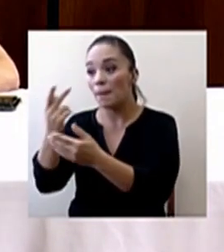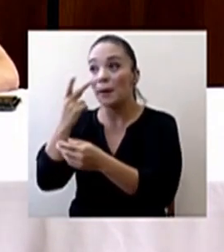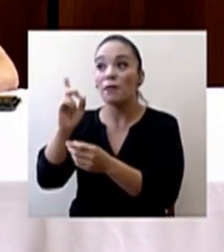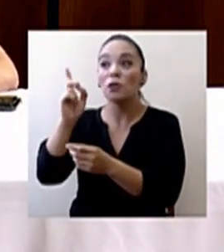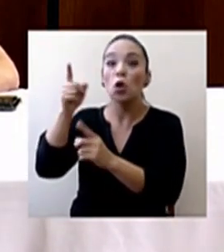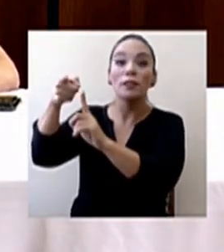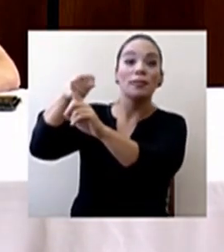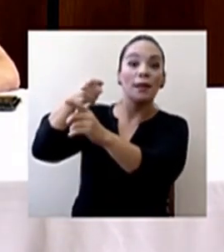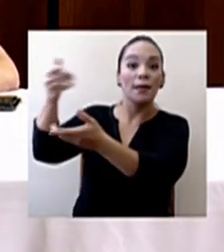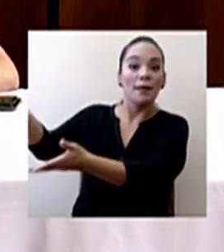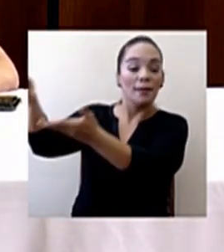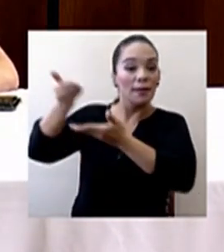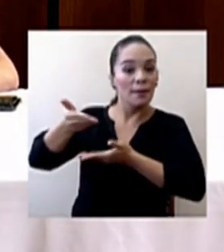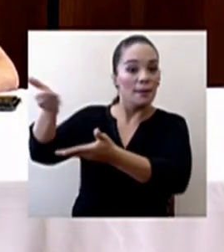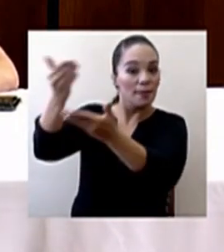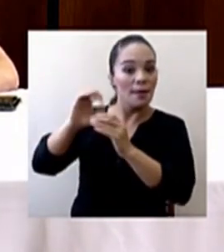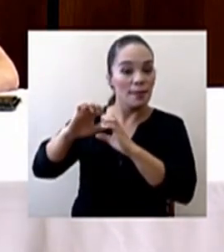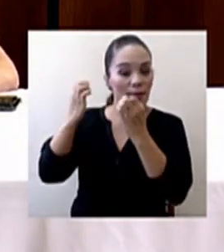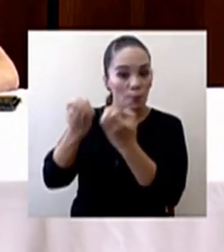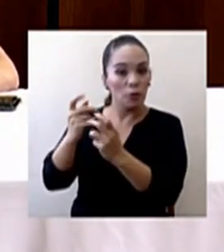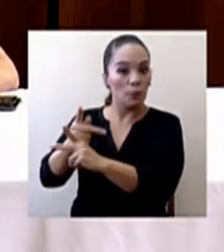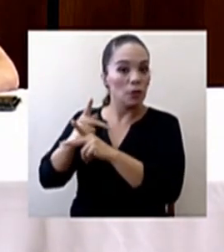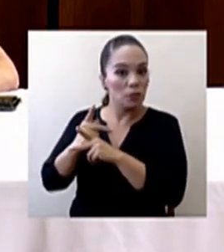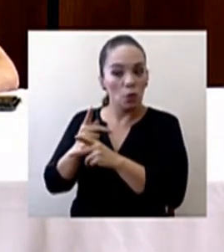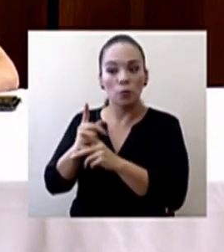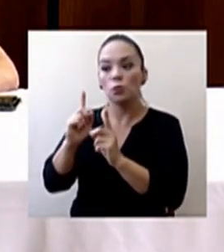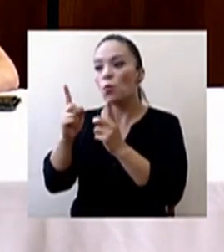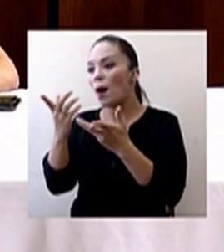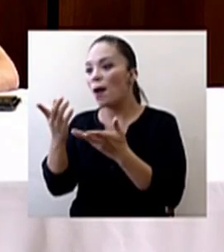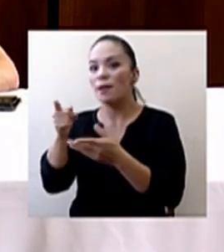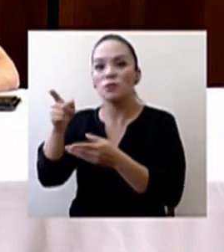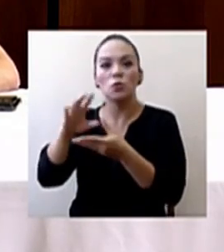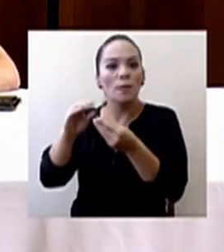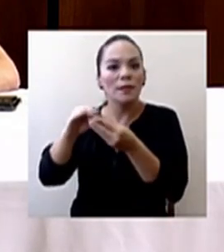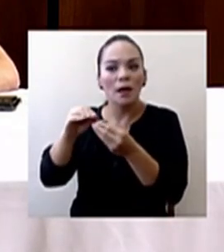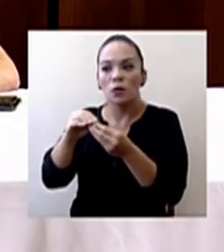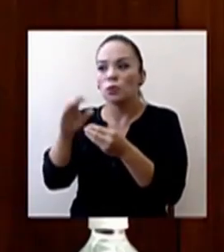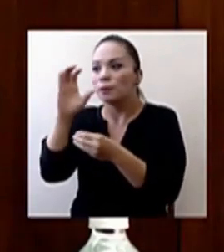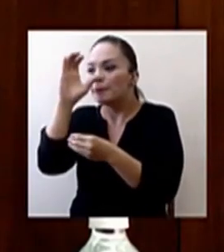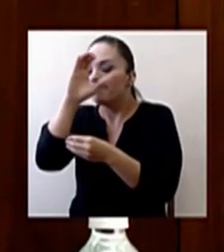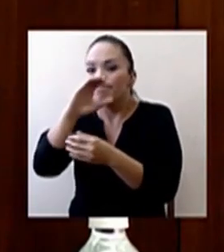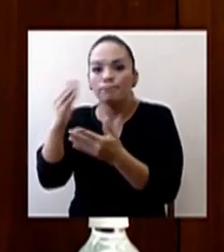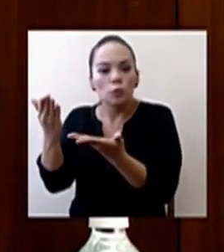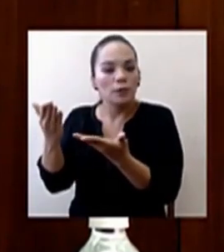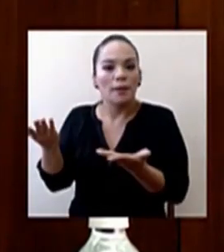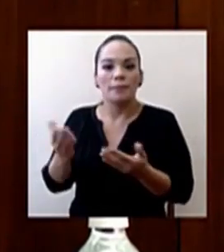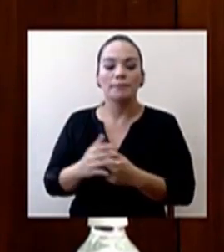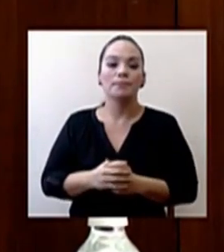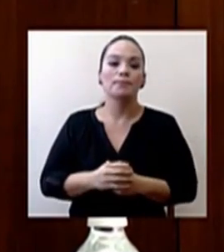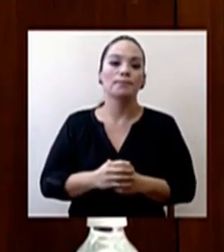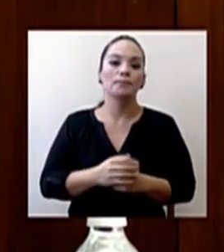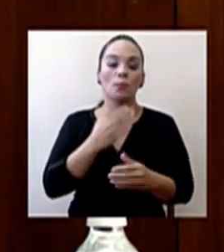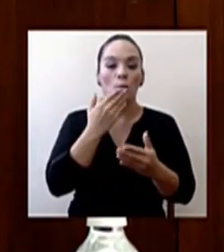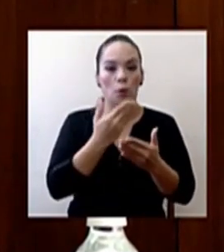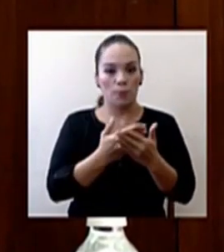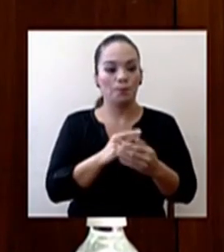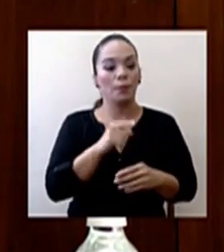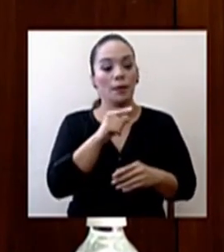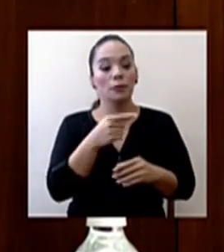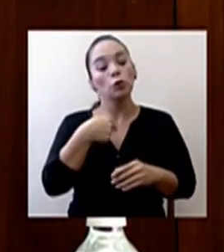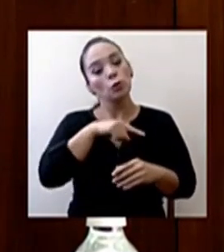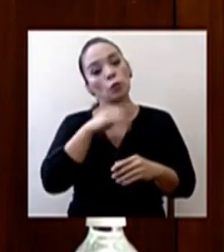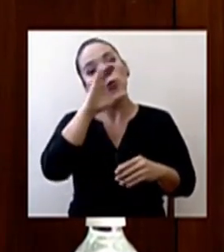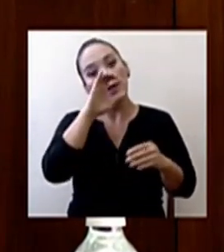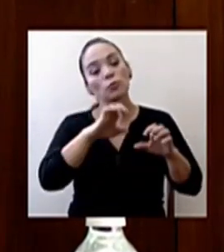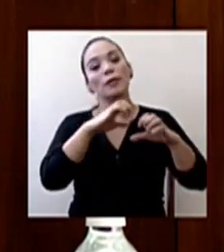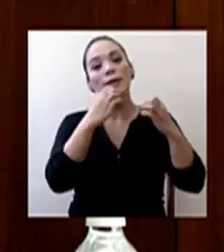importando los equipos y cuáles son los comentarios al respecto de esta búsqueda entre tanta demanda? Bueno, los equipos se buscan en